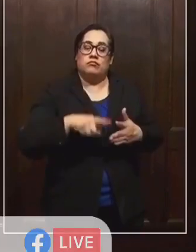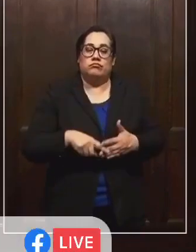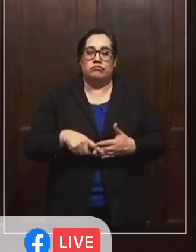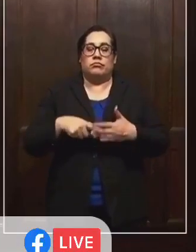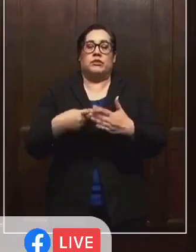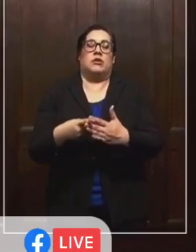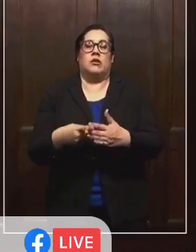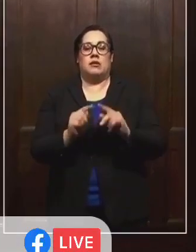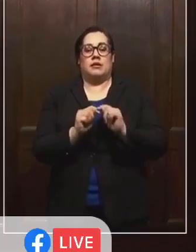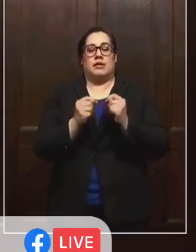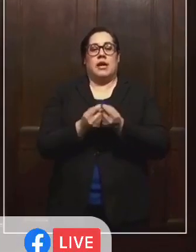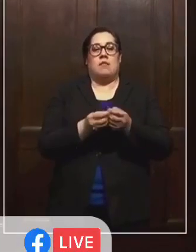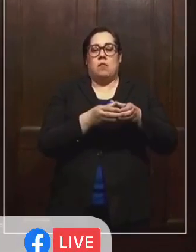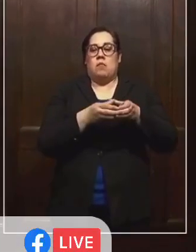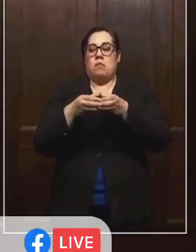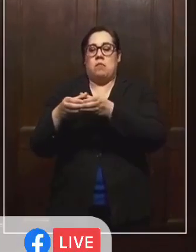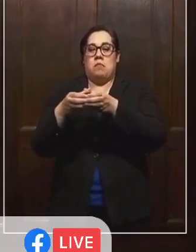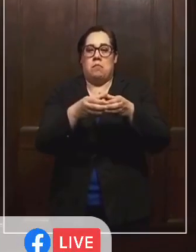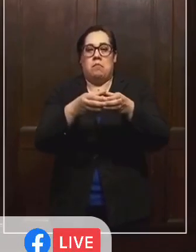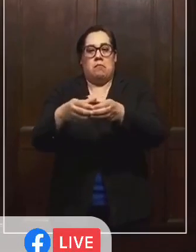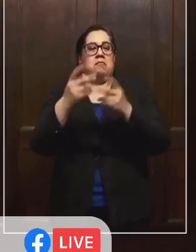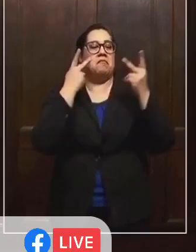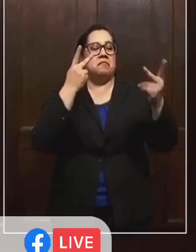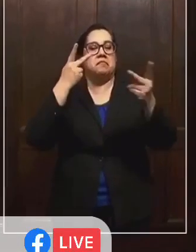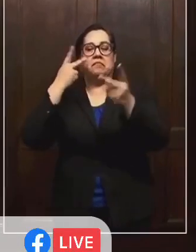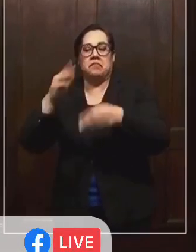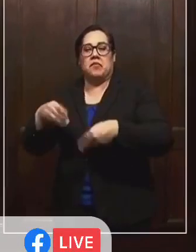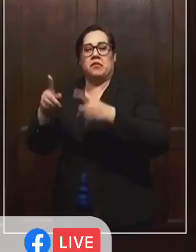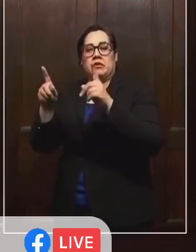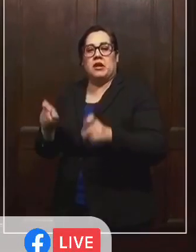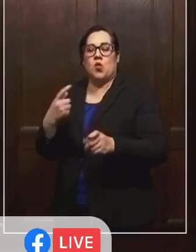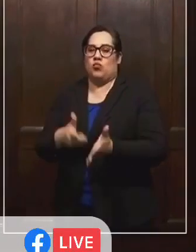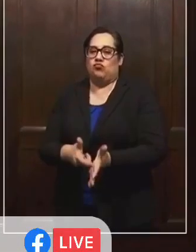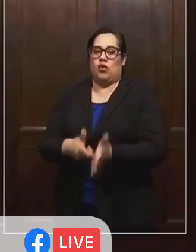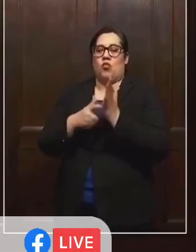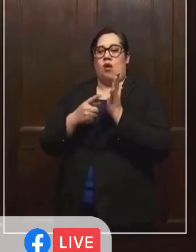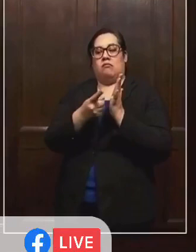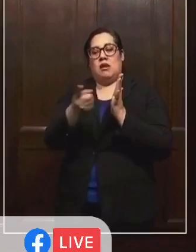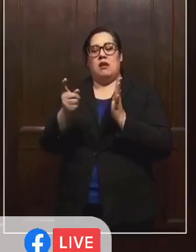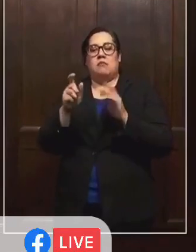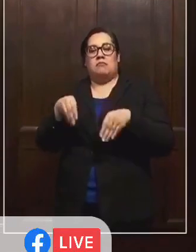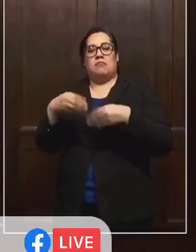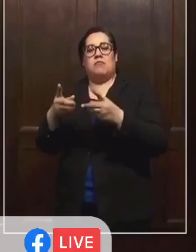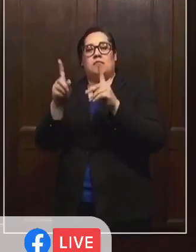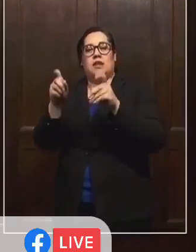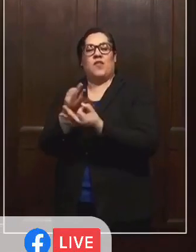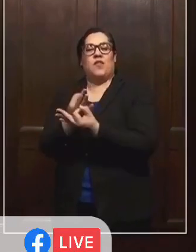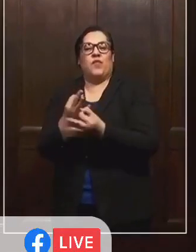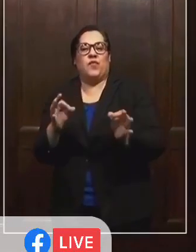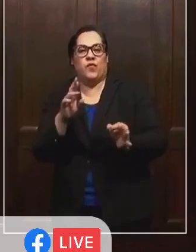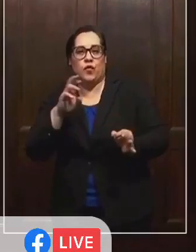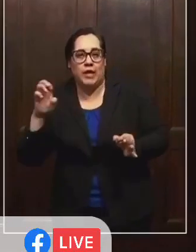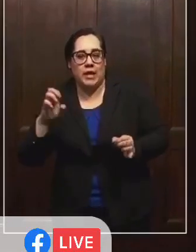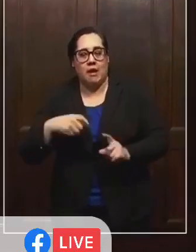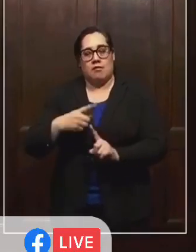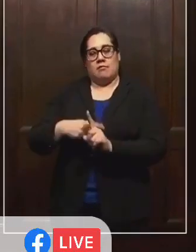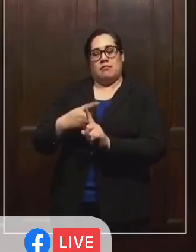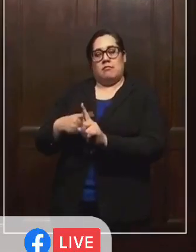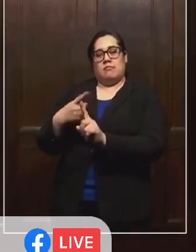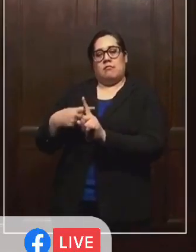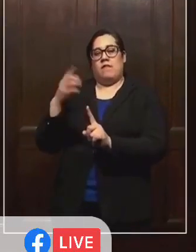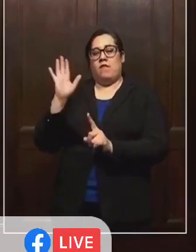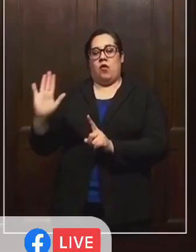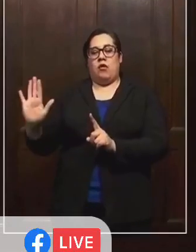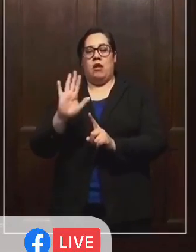el equipo móvil de pruebas y requerimos que ellos provean pruebas gratis mensuales para sus empleados